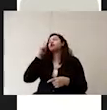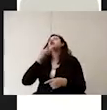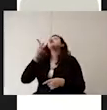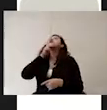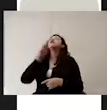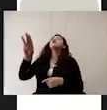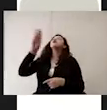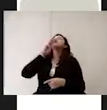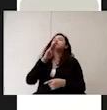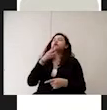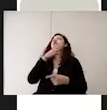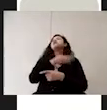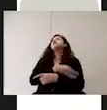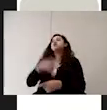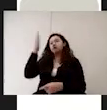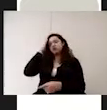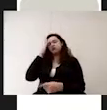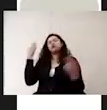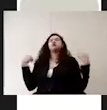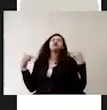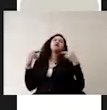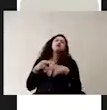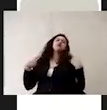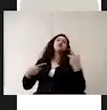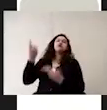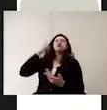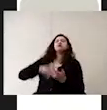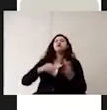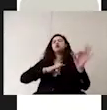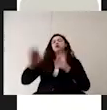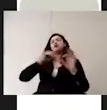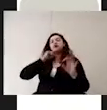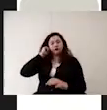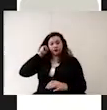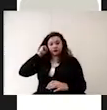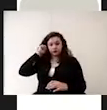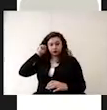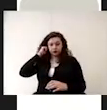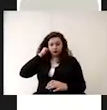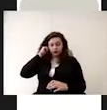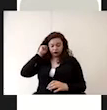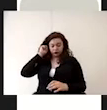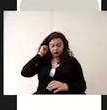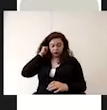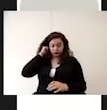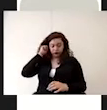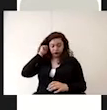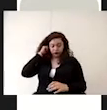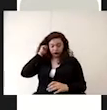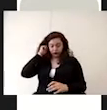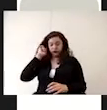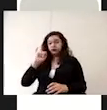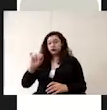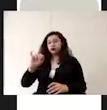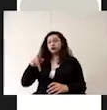padres de familia tutores docentes y personal de apoyo siempre que entren al